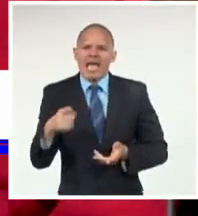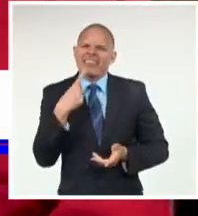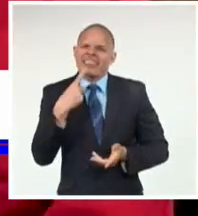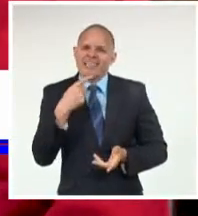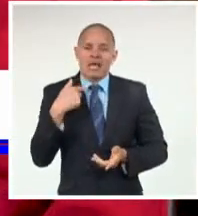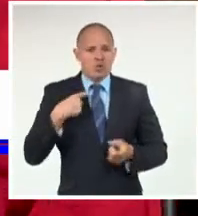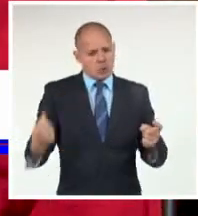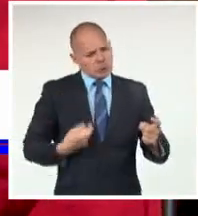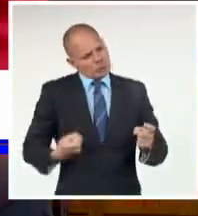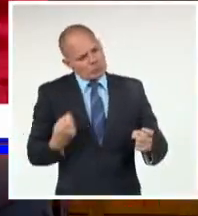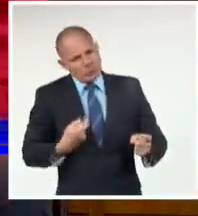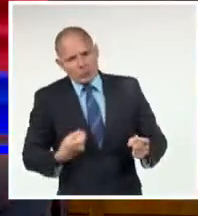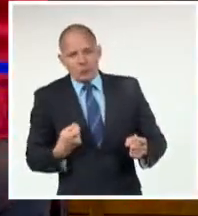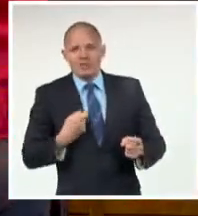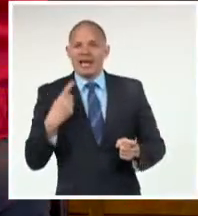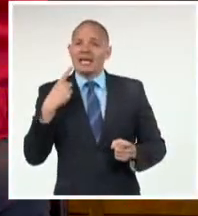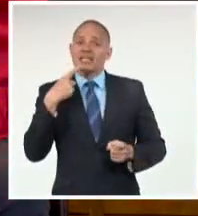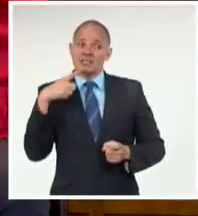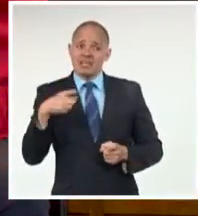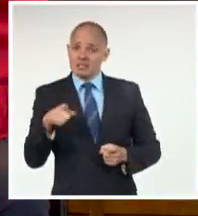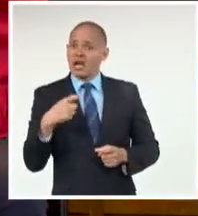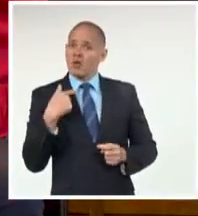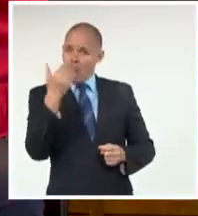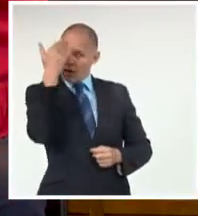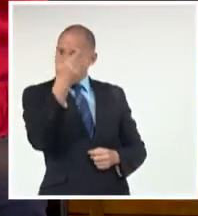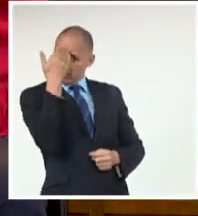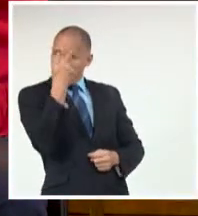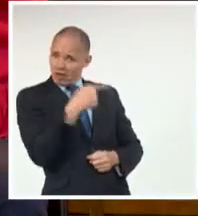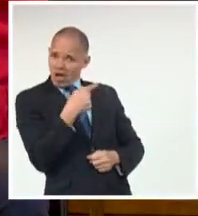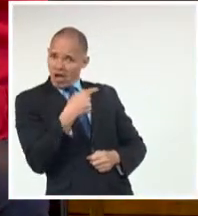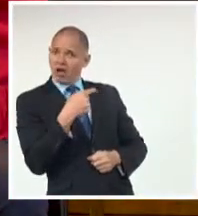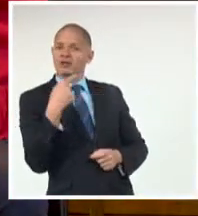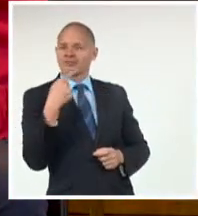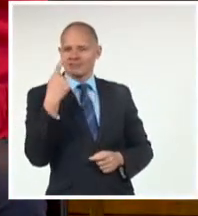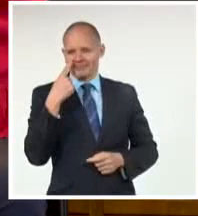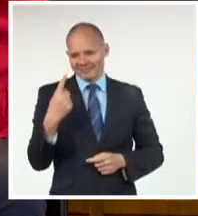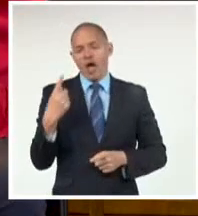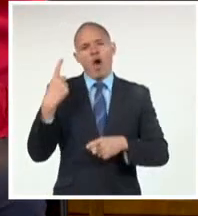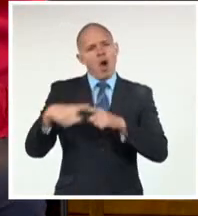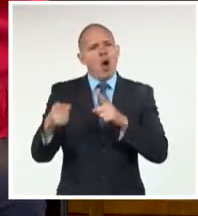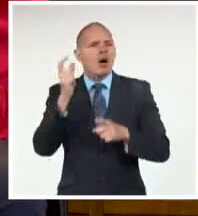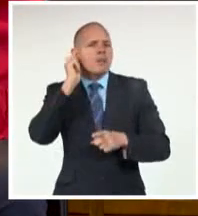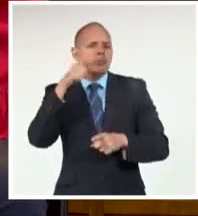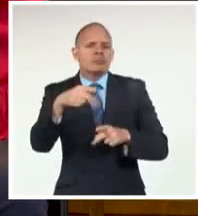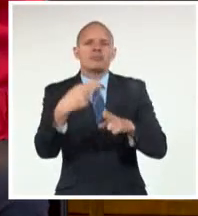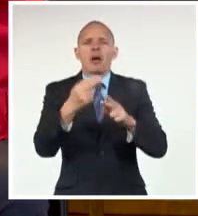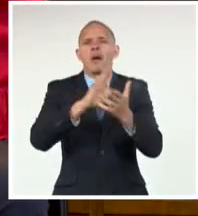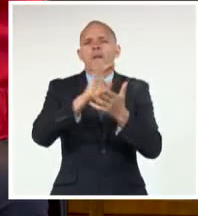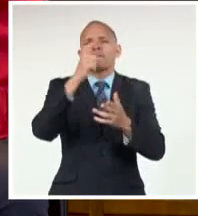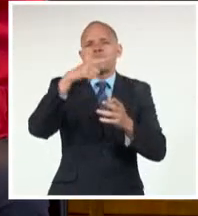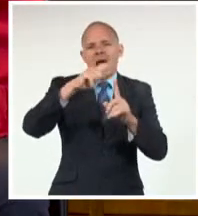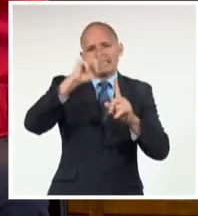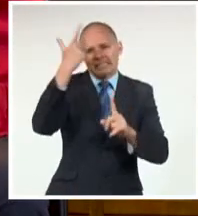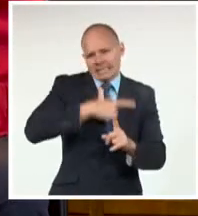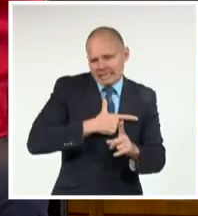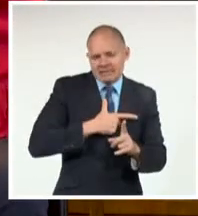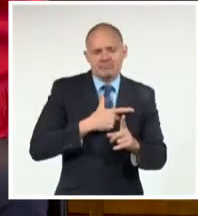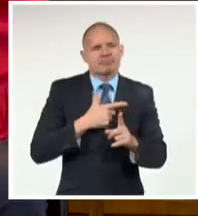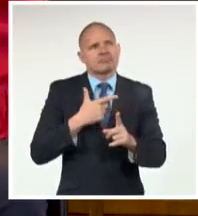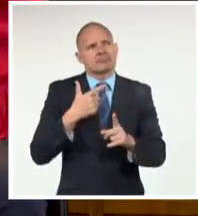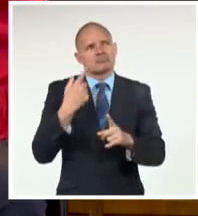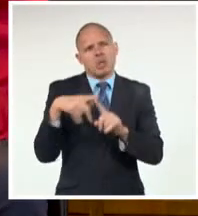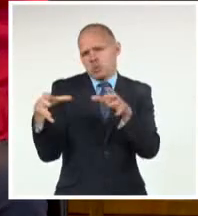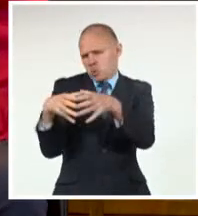mía La canción Que el arreglo Era mía La campana Marta Campo El grupo Manguarefo Y su asesor